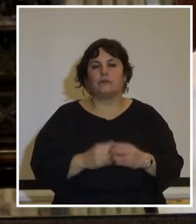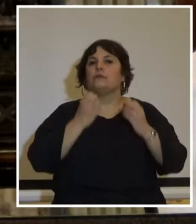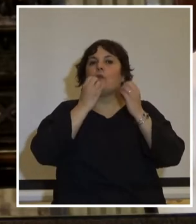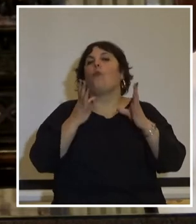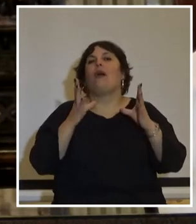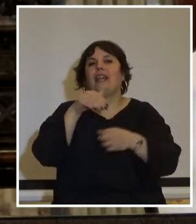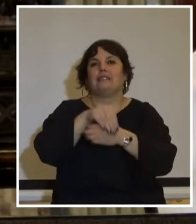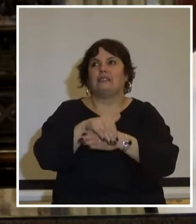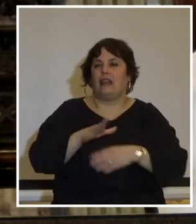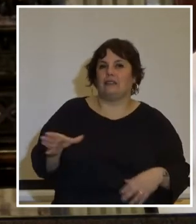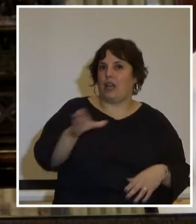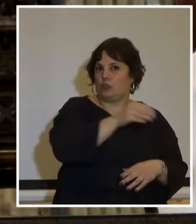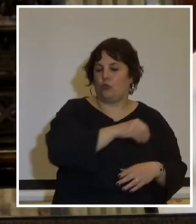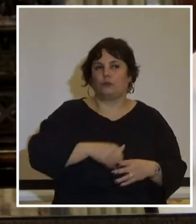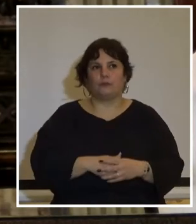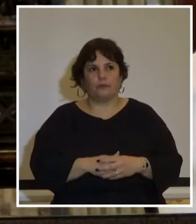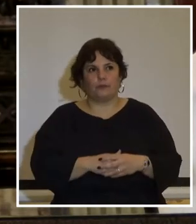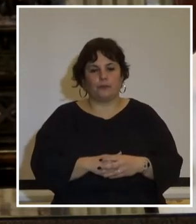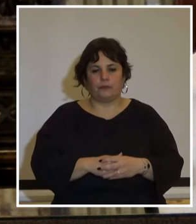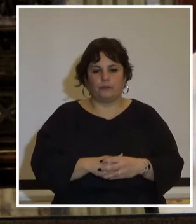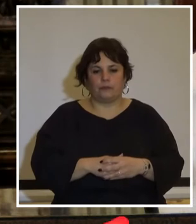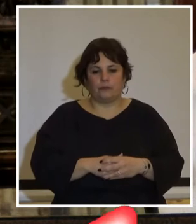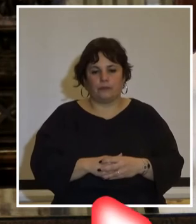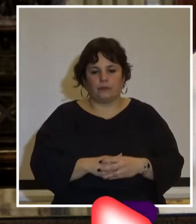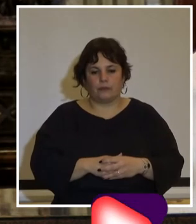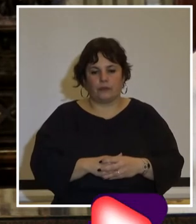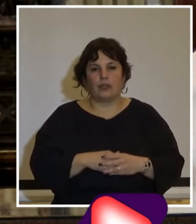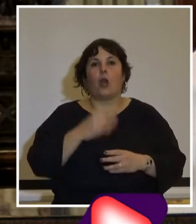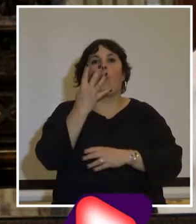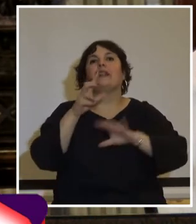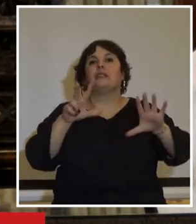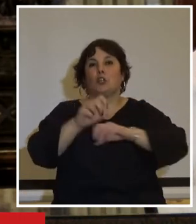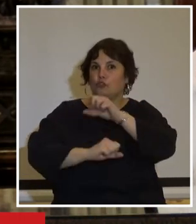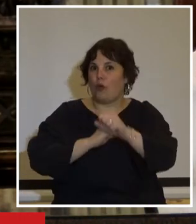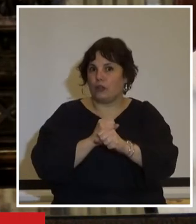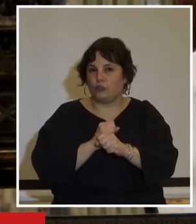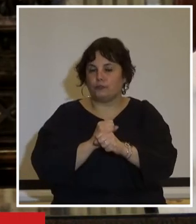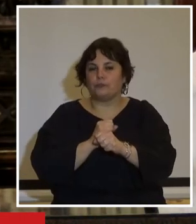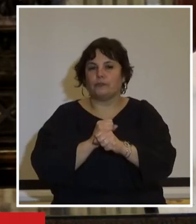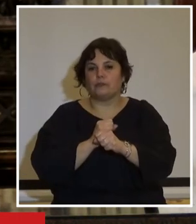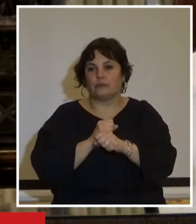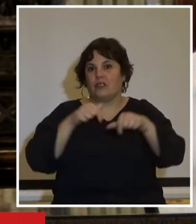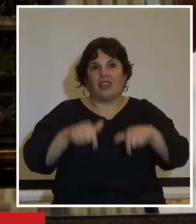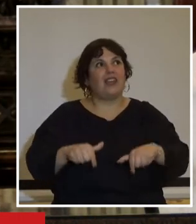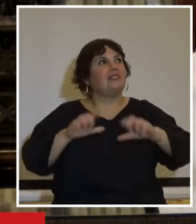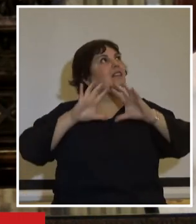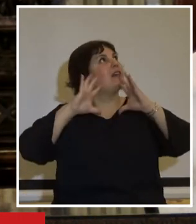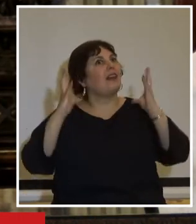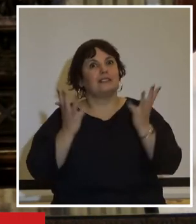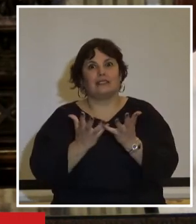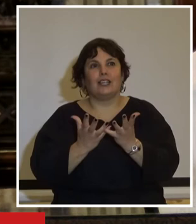tardes a todas y todos. Hace 48 años, en este recinto